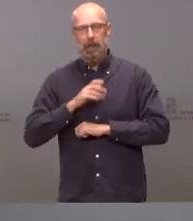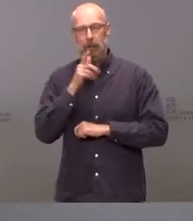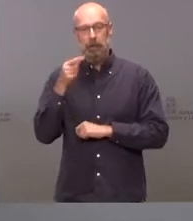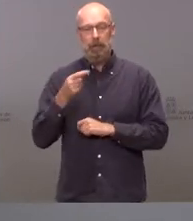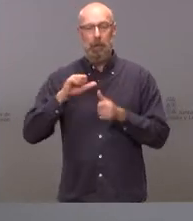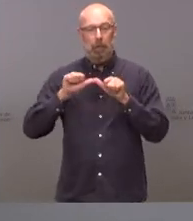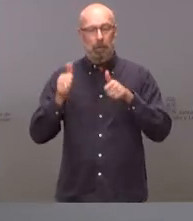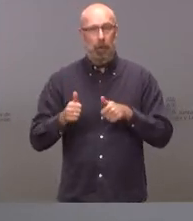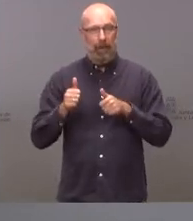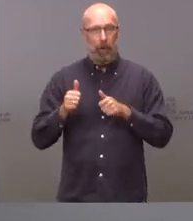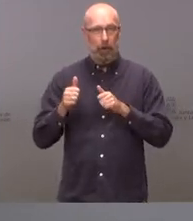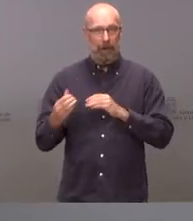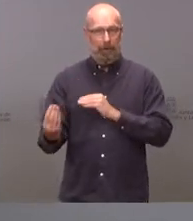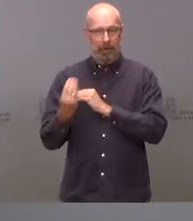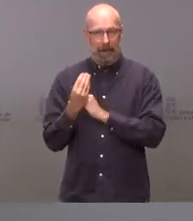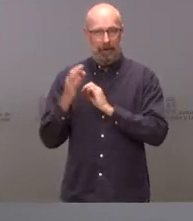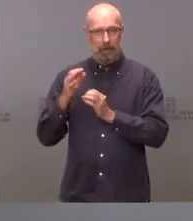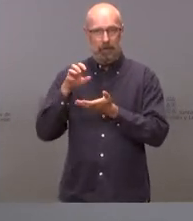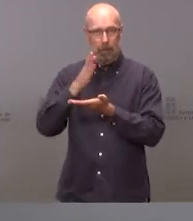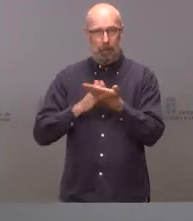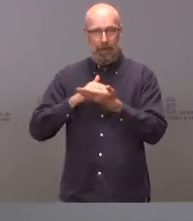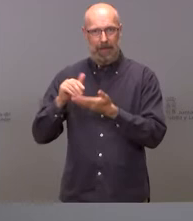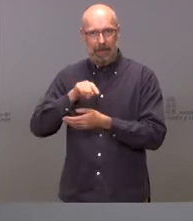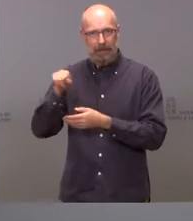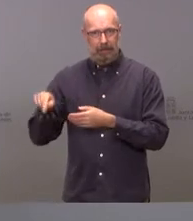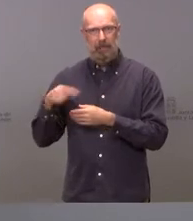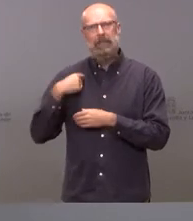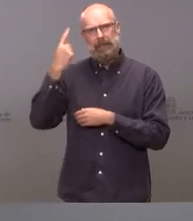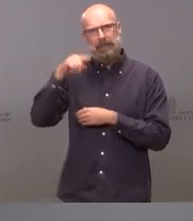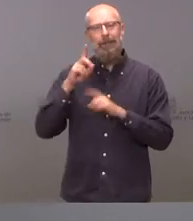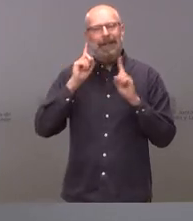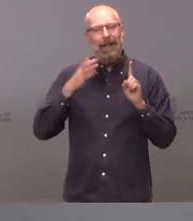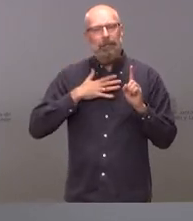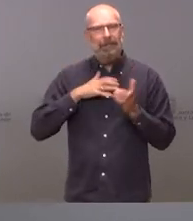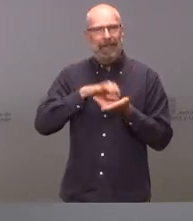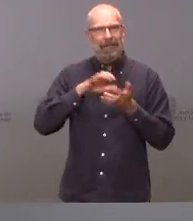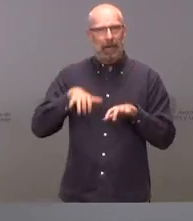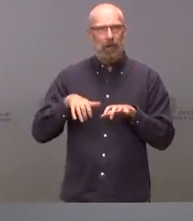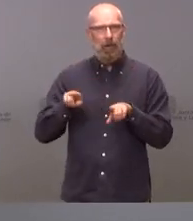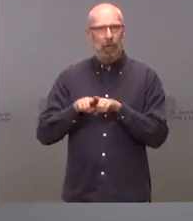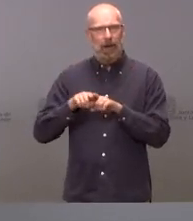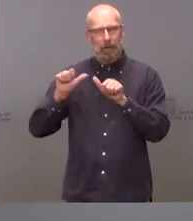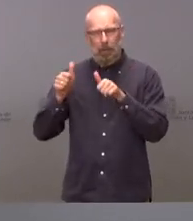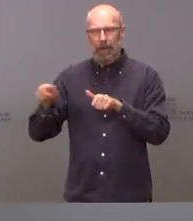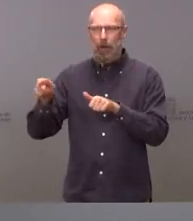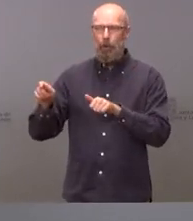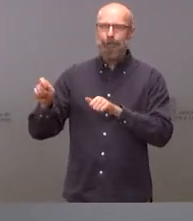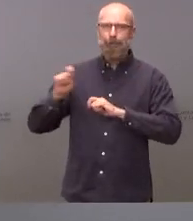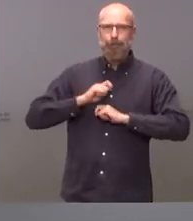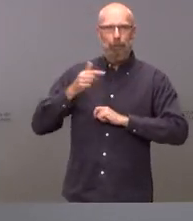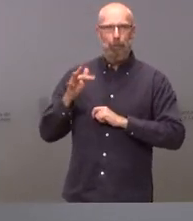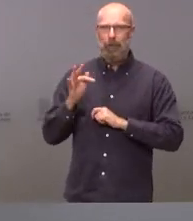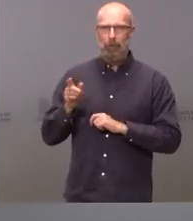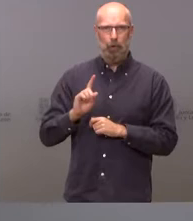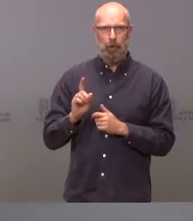comunidades autónomas, que en el caso de Castilla y León saben ustedes desde hace tiempo que está teniendo un comportamiento poco favorable. De hecho, la previsión